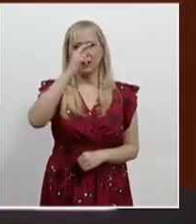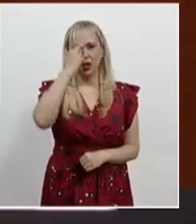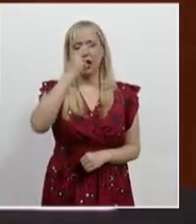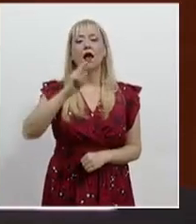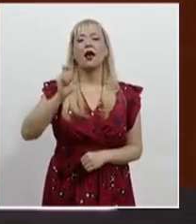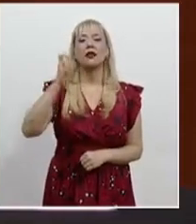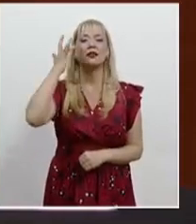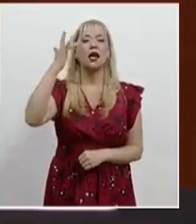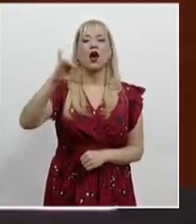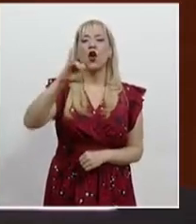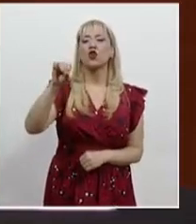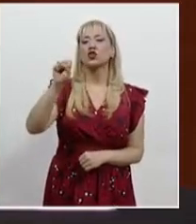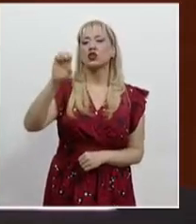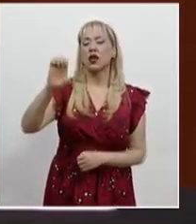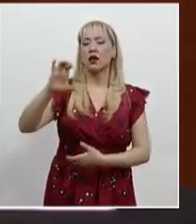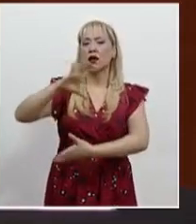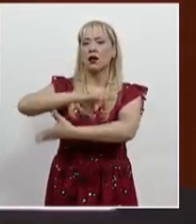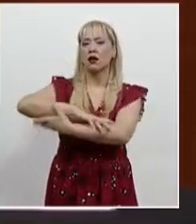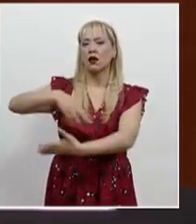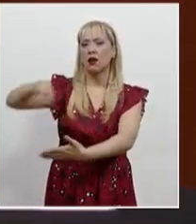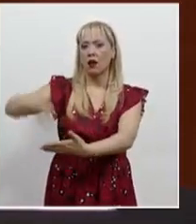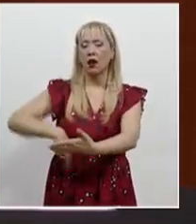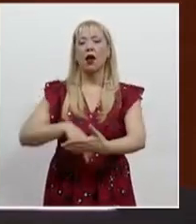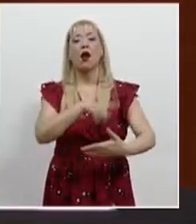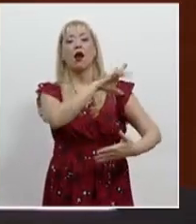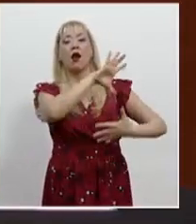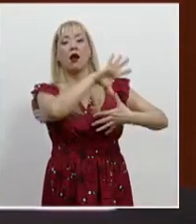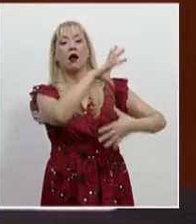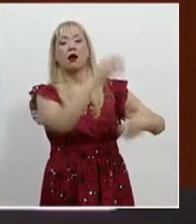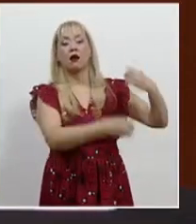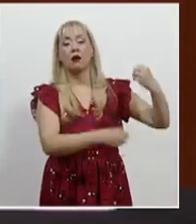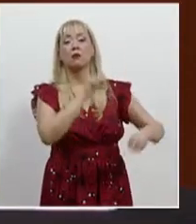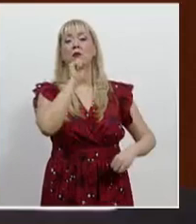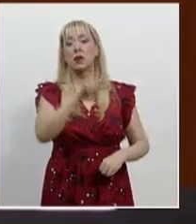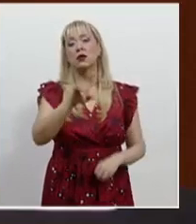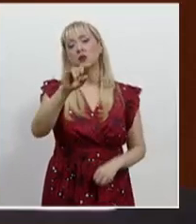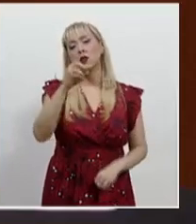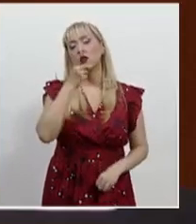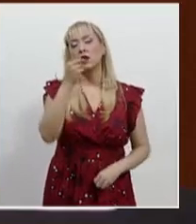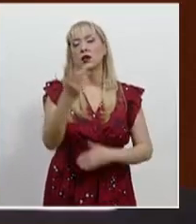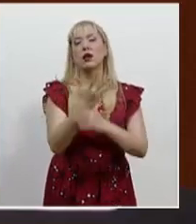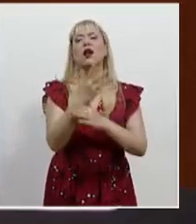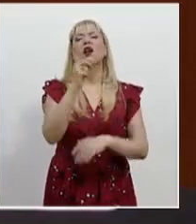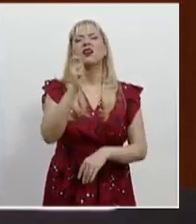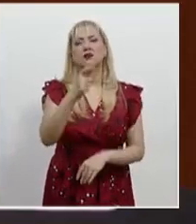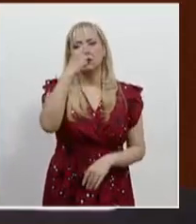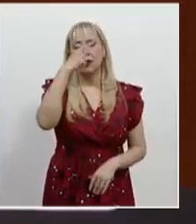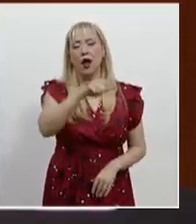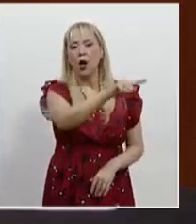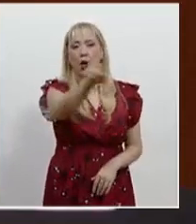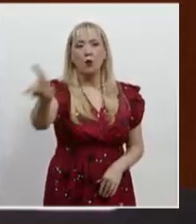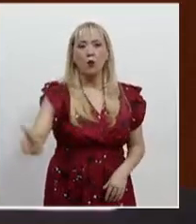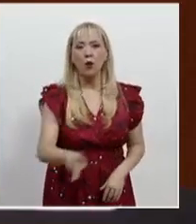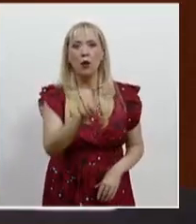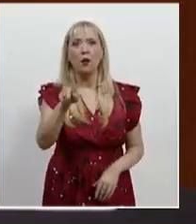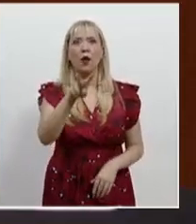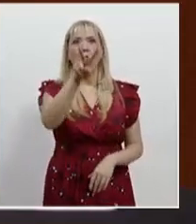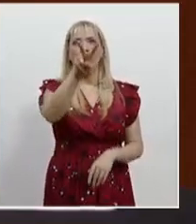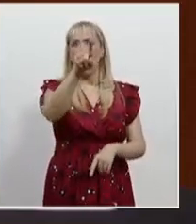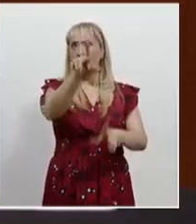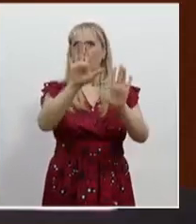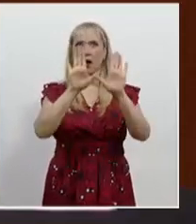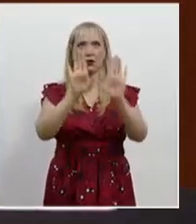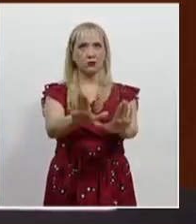José y la Corte Interamericana lo han reconocido, son cuestiones para que el pueblo tenga el